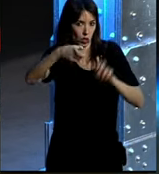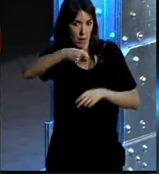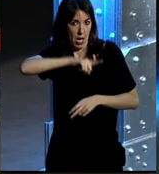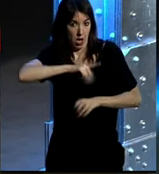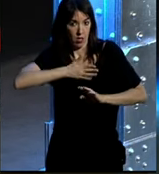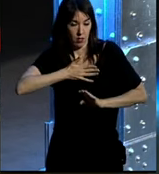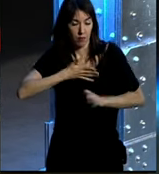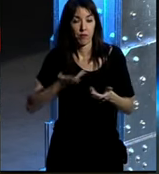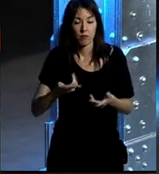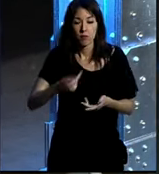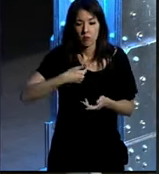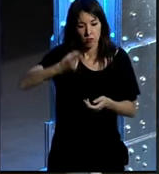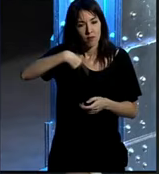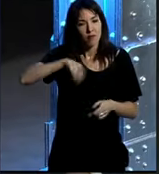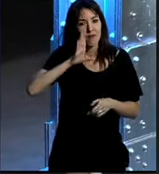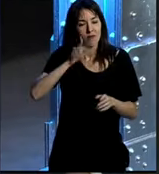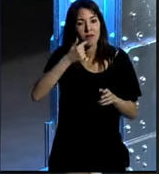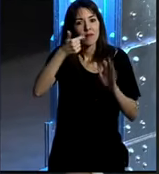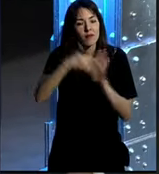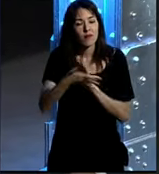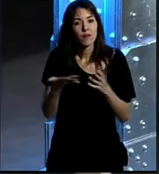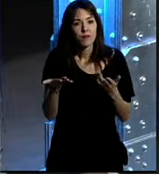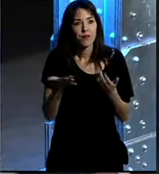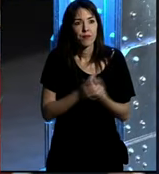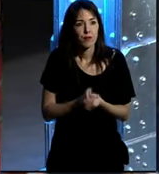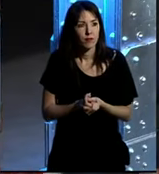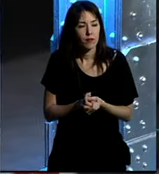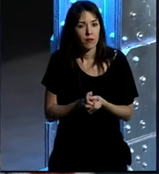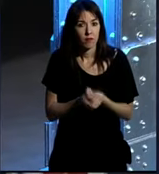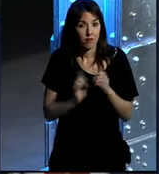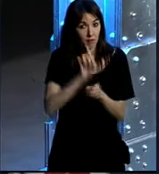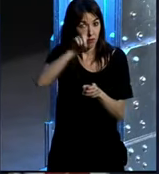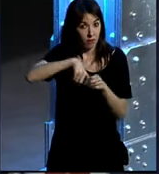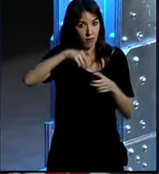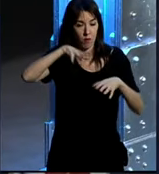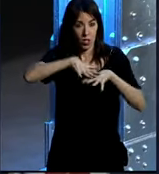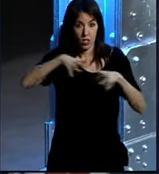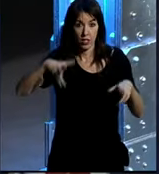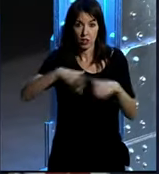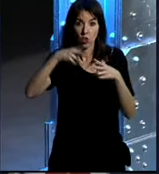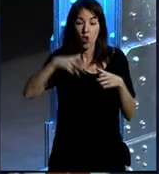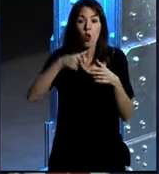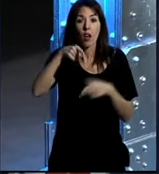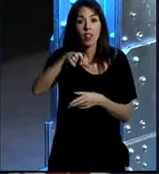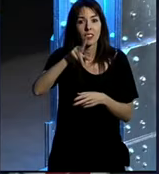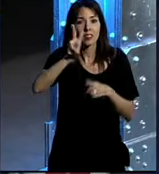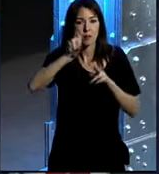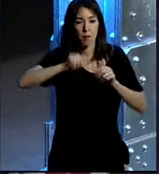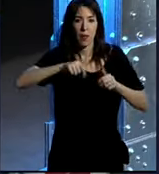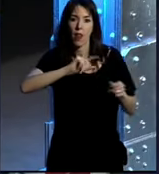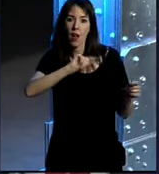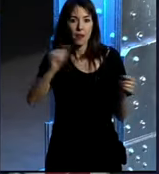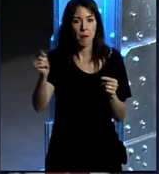en este sentido pues para nosotros como os decía el el estar presente en redes sociales cuando se abordó ese debate